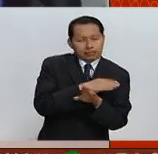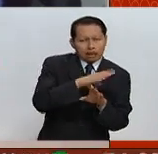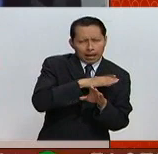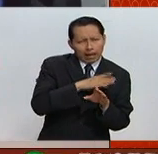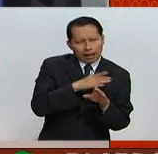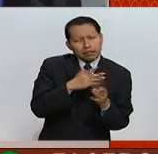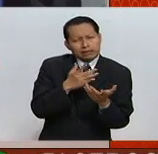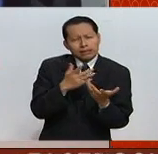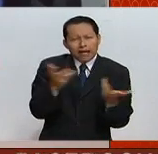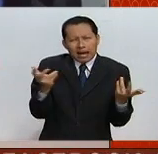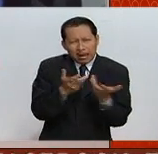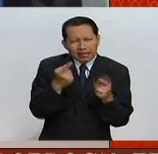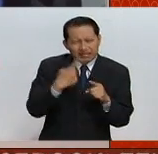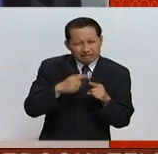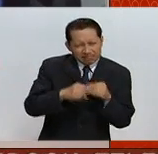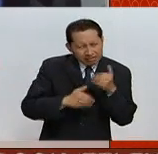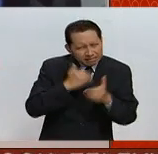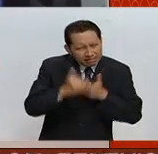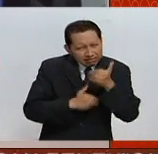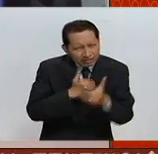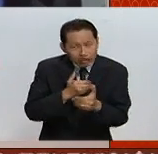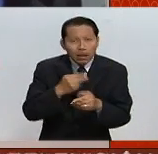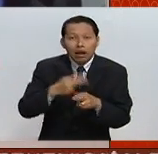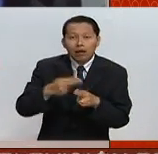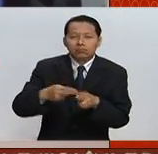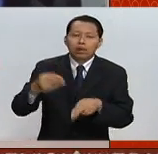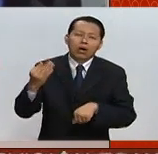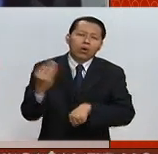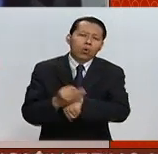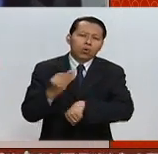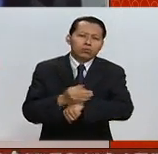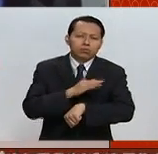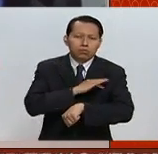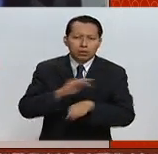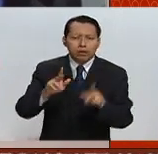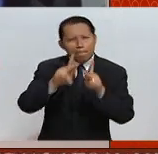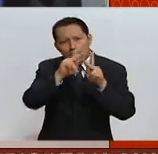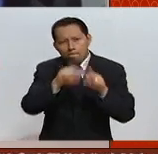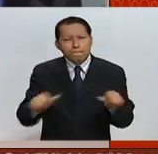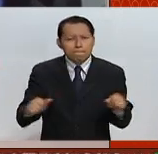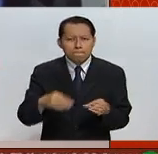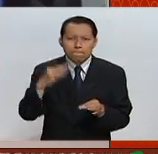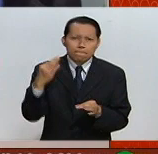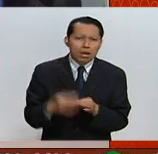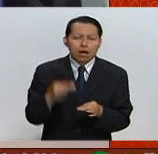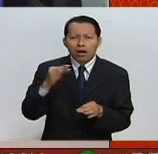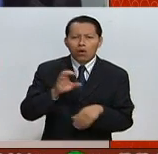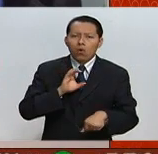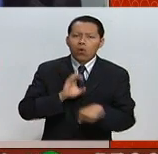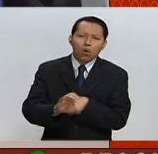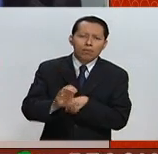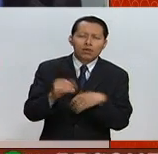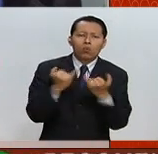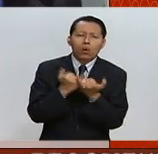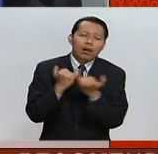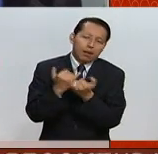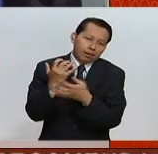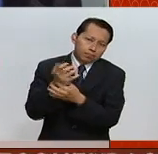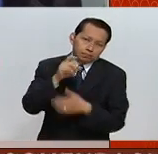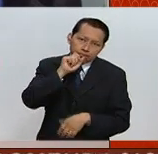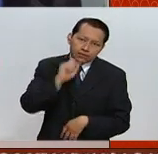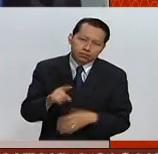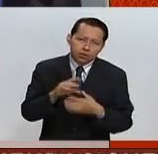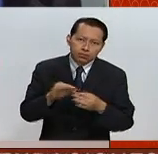alcanzar esto que va a permitir pacificar completamente a Colombia. Sin duda, como tú dices, la